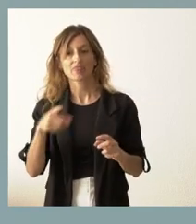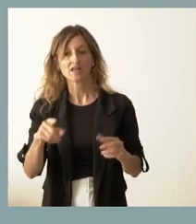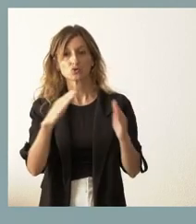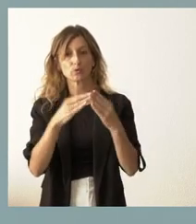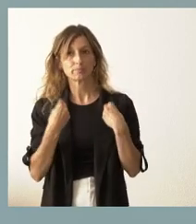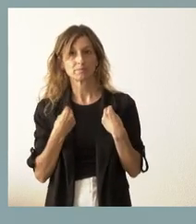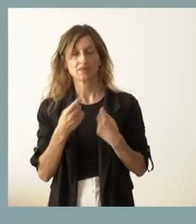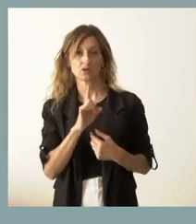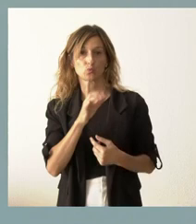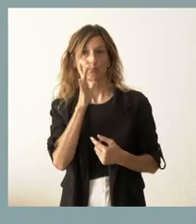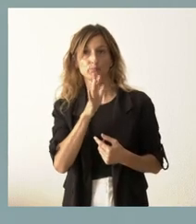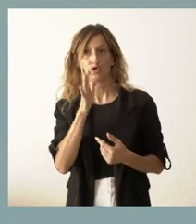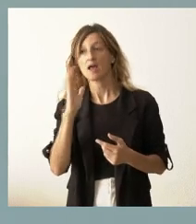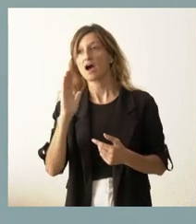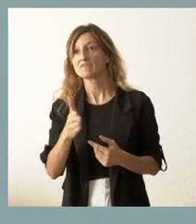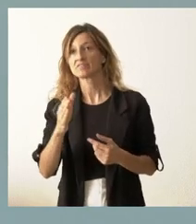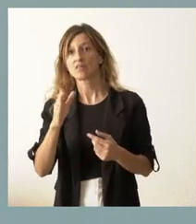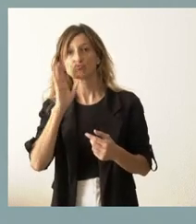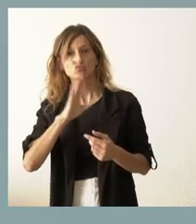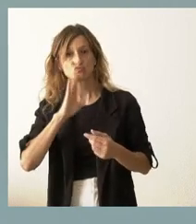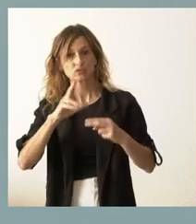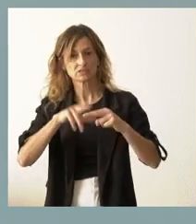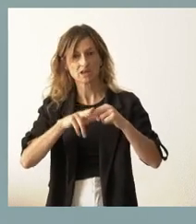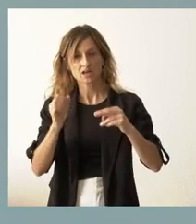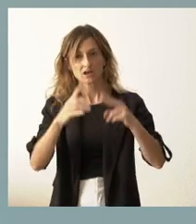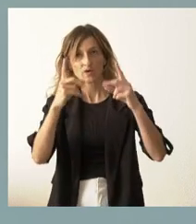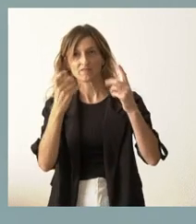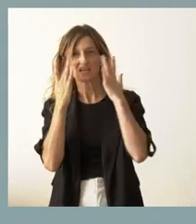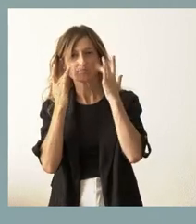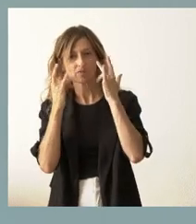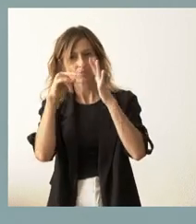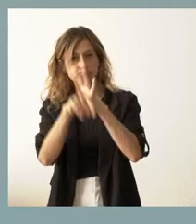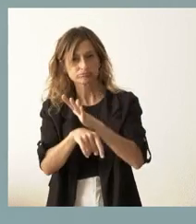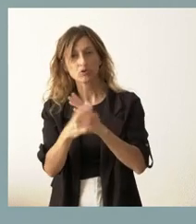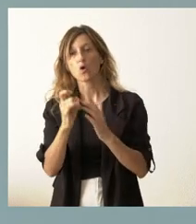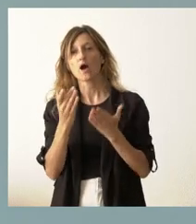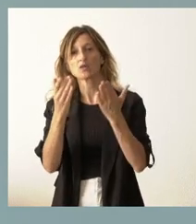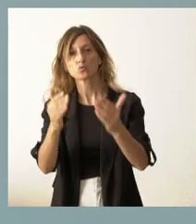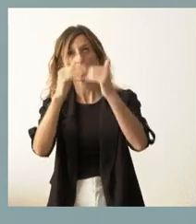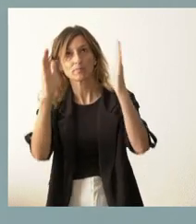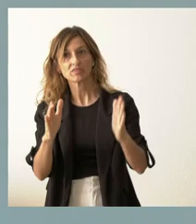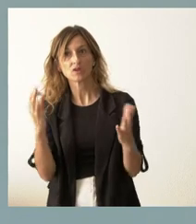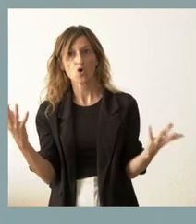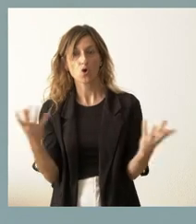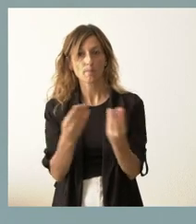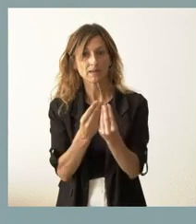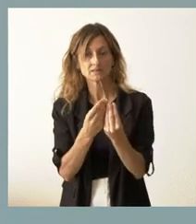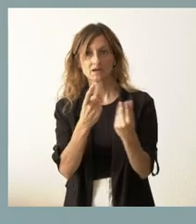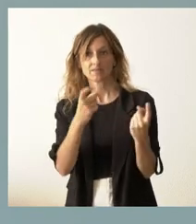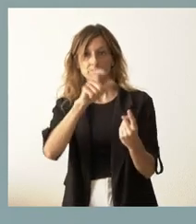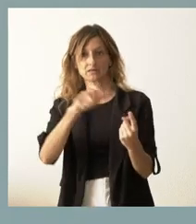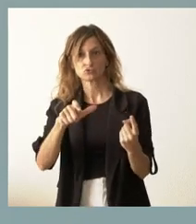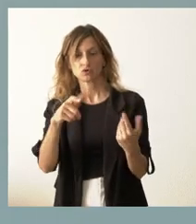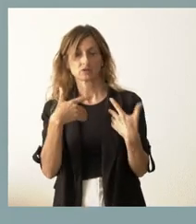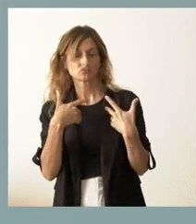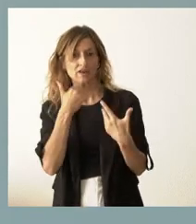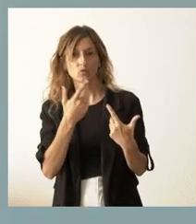pero han sido afectadas por cenizas y requieren alguna limpieza adicional, algún servicio de ayuda a domicilio, alguna compañía en el caso de que estas personas sufran